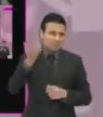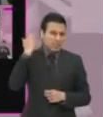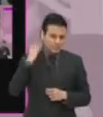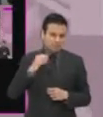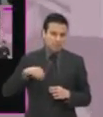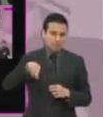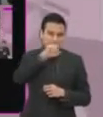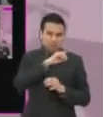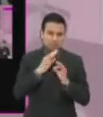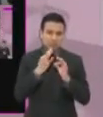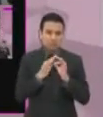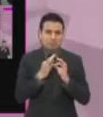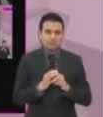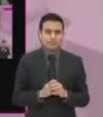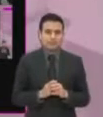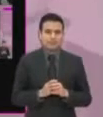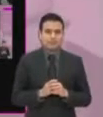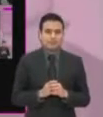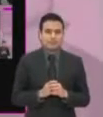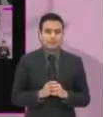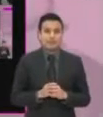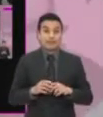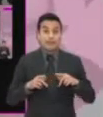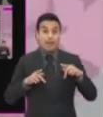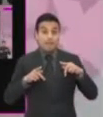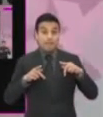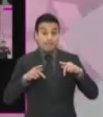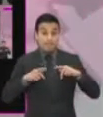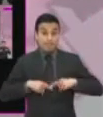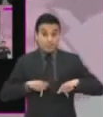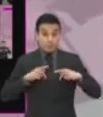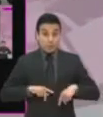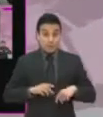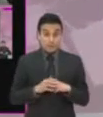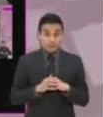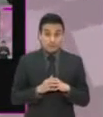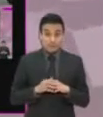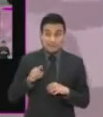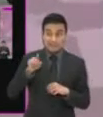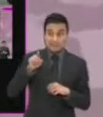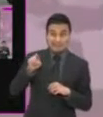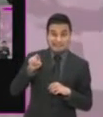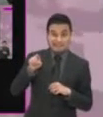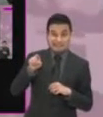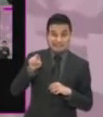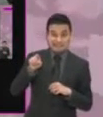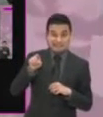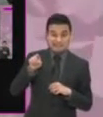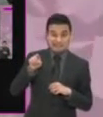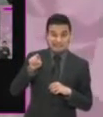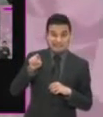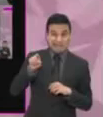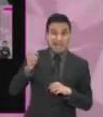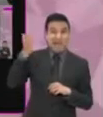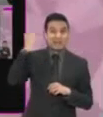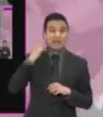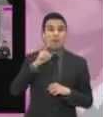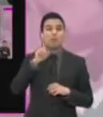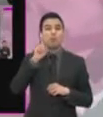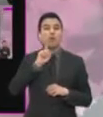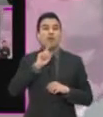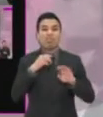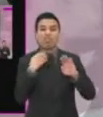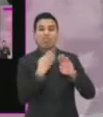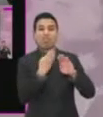años, a no postular personas denunciadas por ningún tipo de